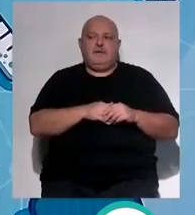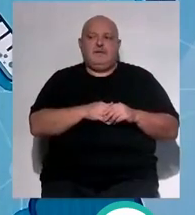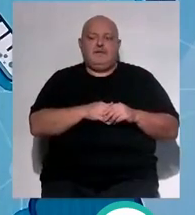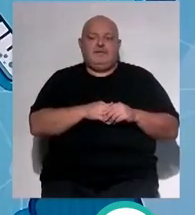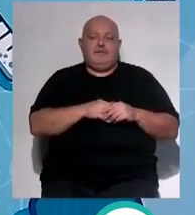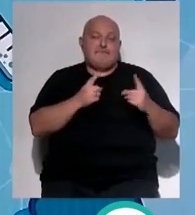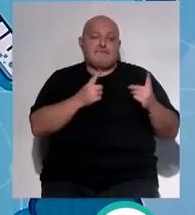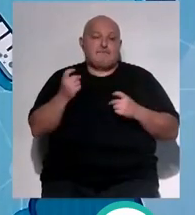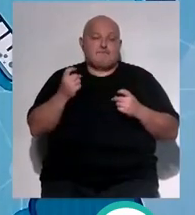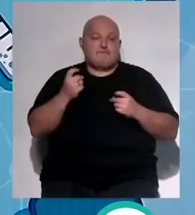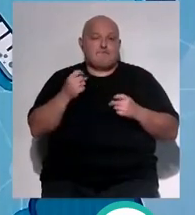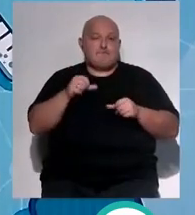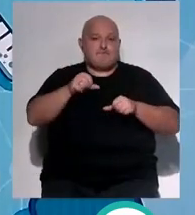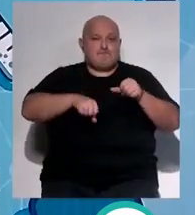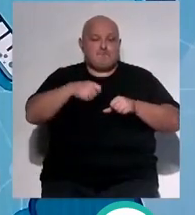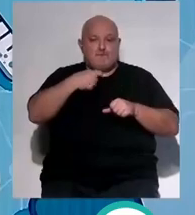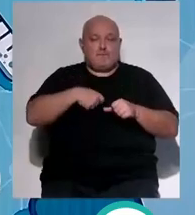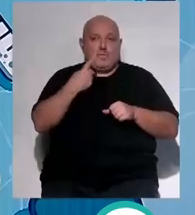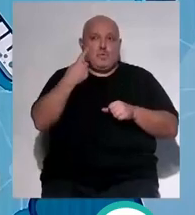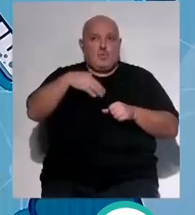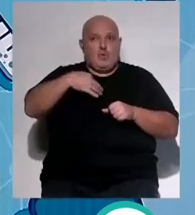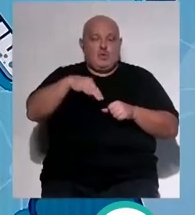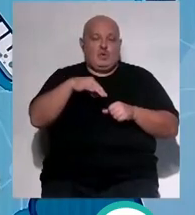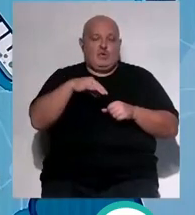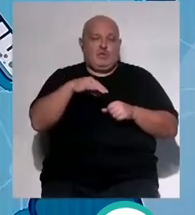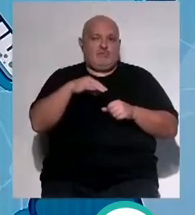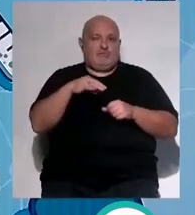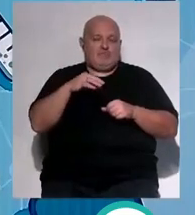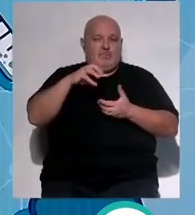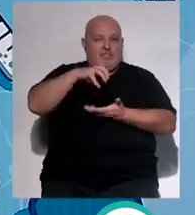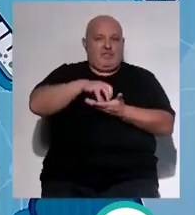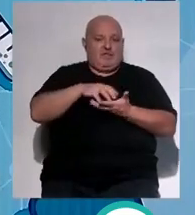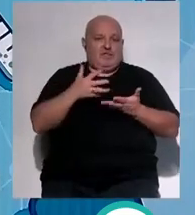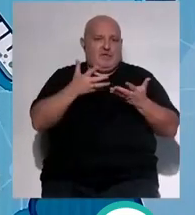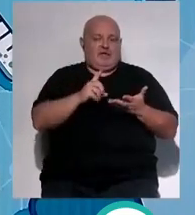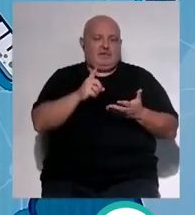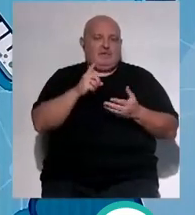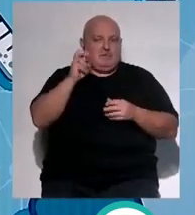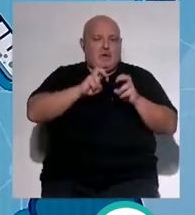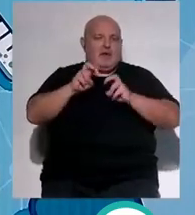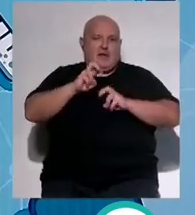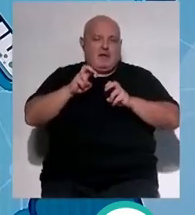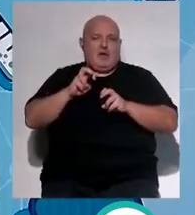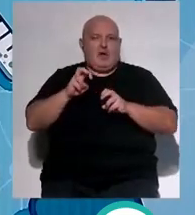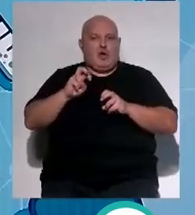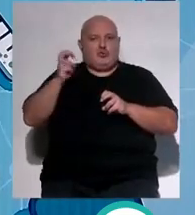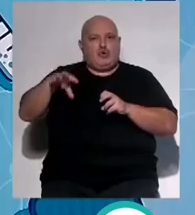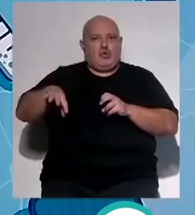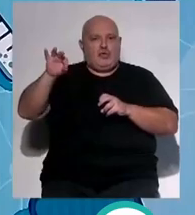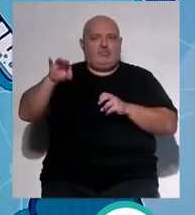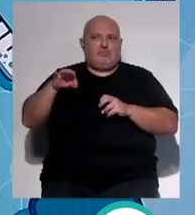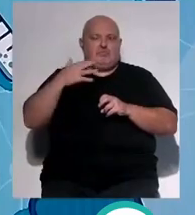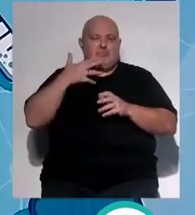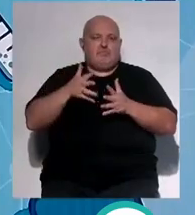las necesidades del cirujano no se ajustan a la oferta que el centro le puede dar entonces necesito